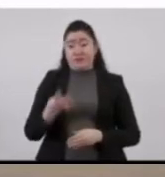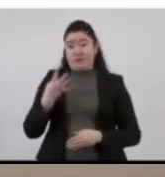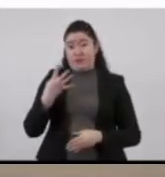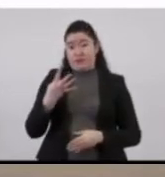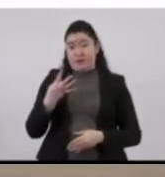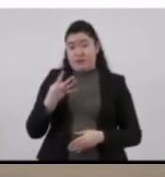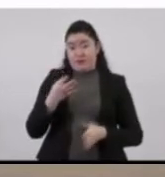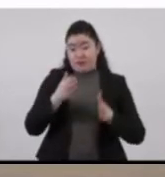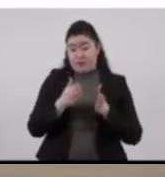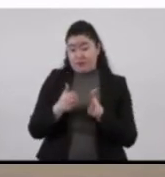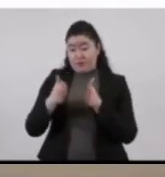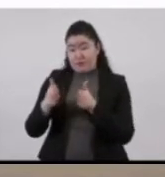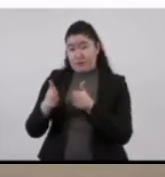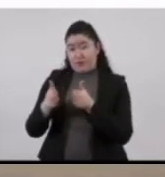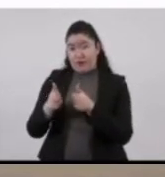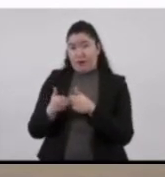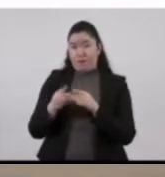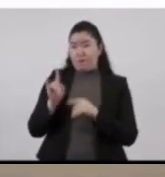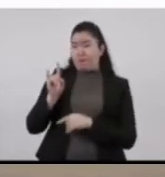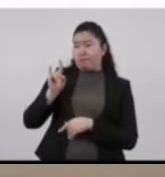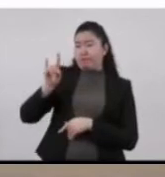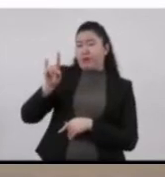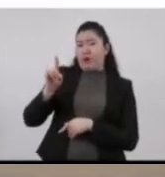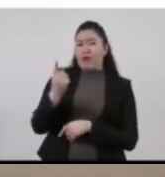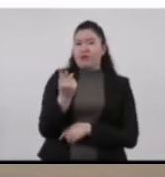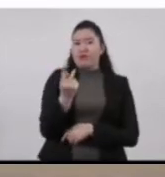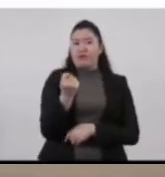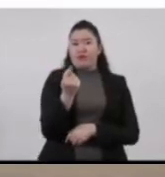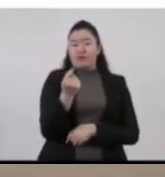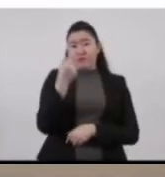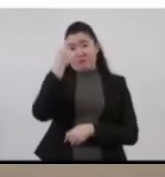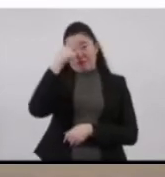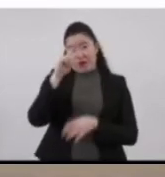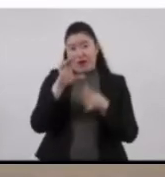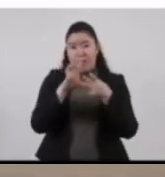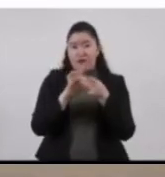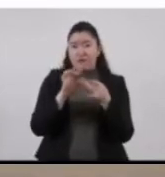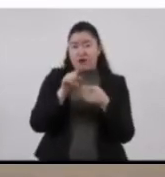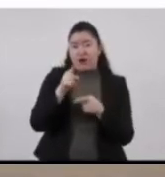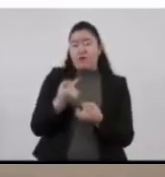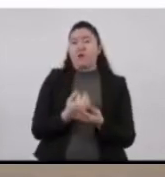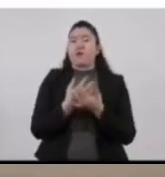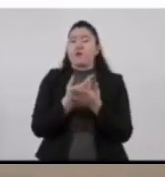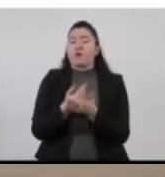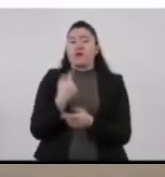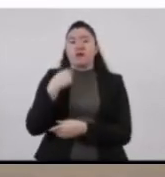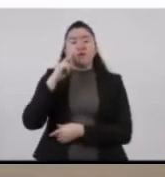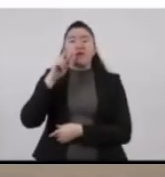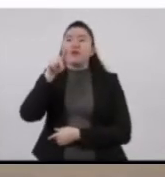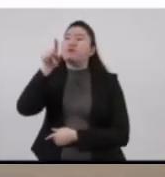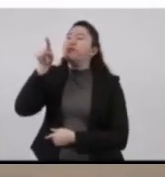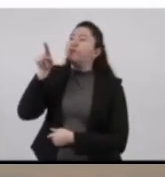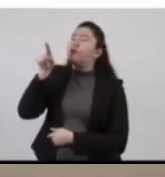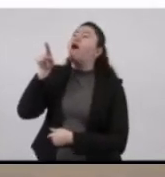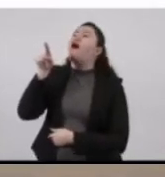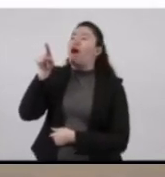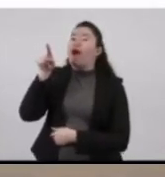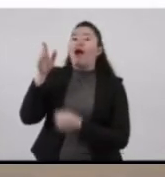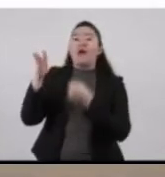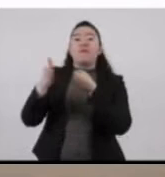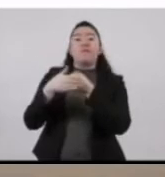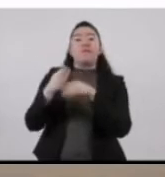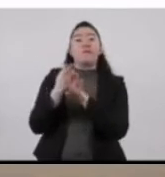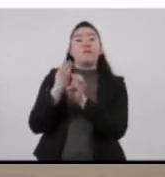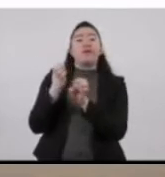estaciones se pusieron pantallas con información de los tiempos de espera para los usuarios. Es decir, se puede ver en cuánto tiempo va a pasar el